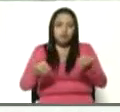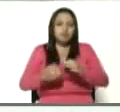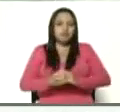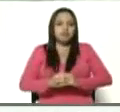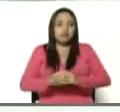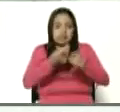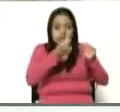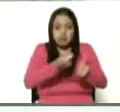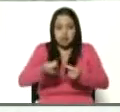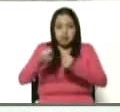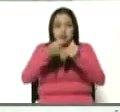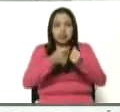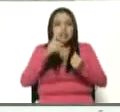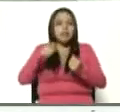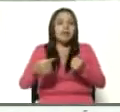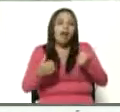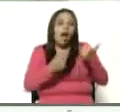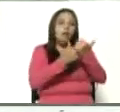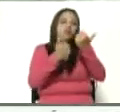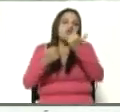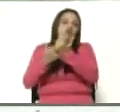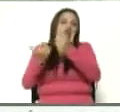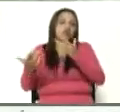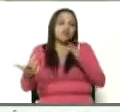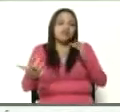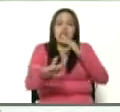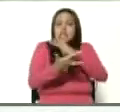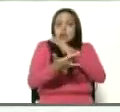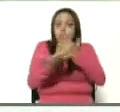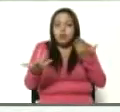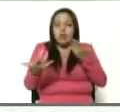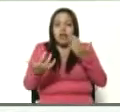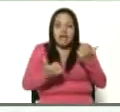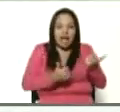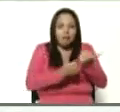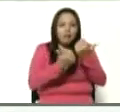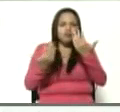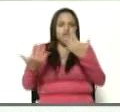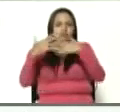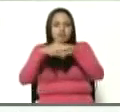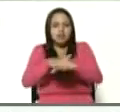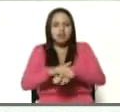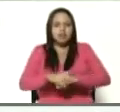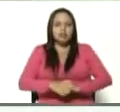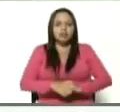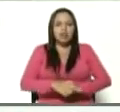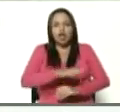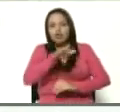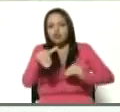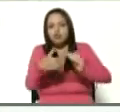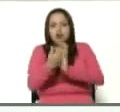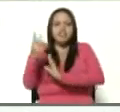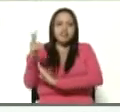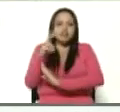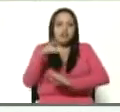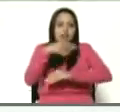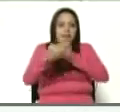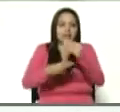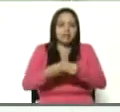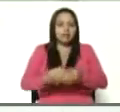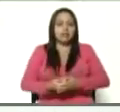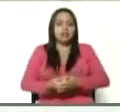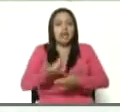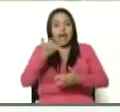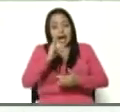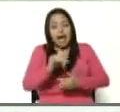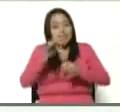apoyo financiero, tenga el apoyo tecnológico, tenga el apoyo integral. Toda la Venezuela productiva cuente con el